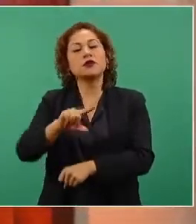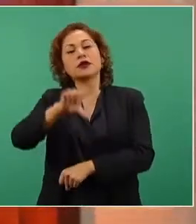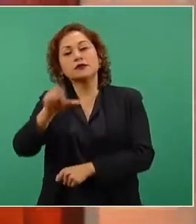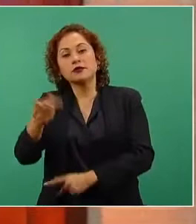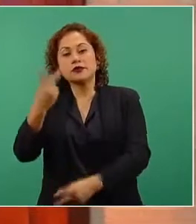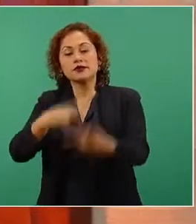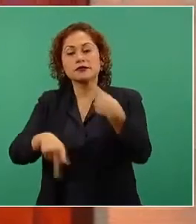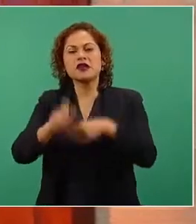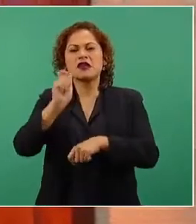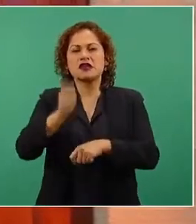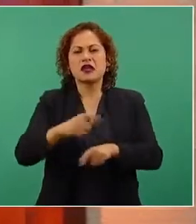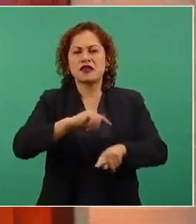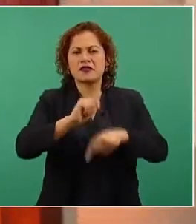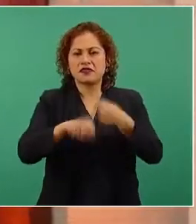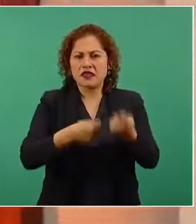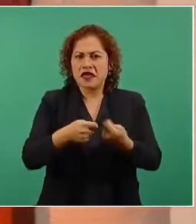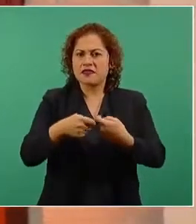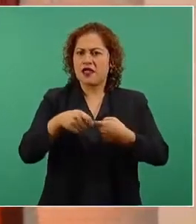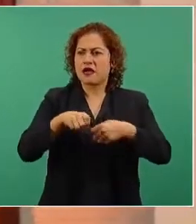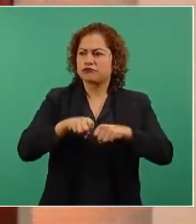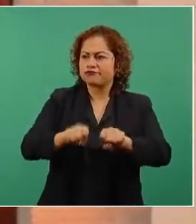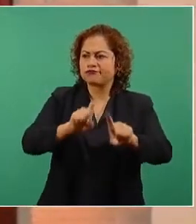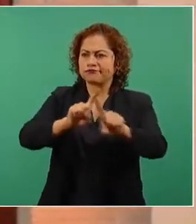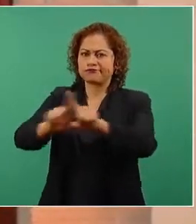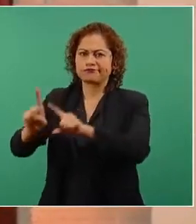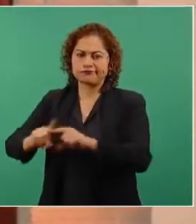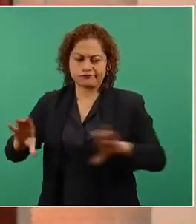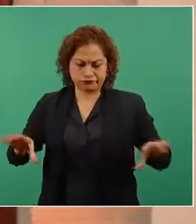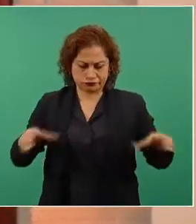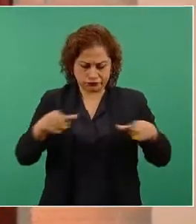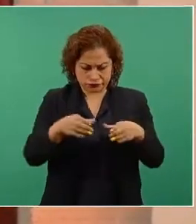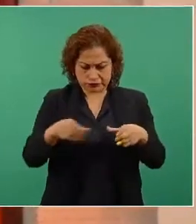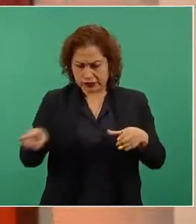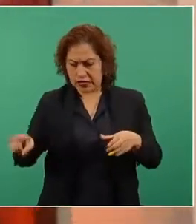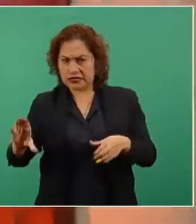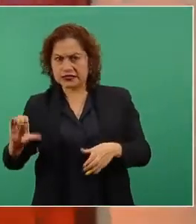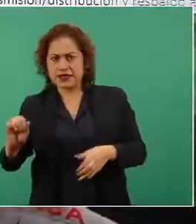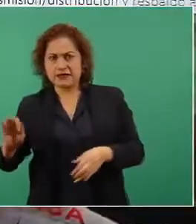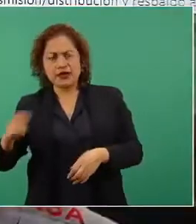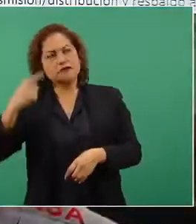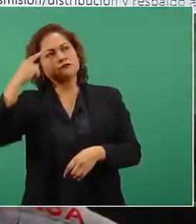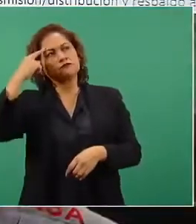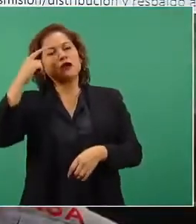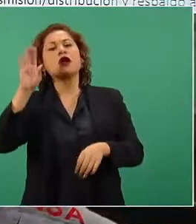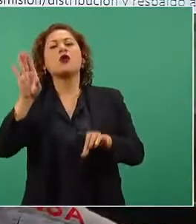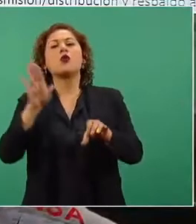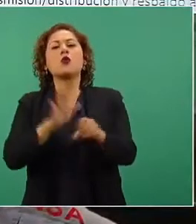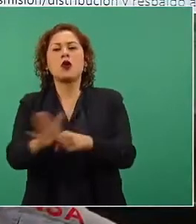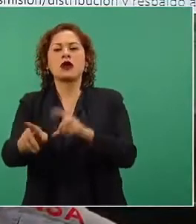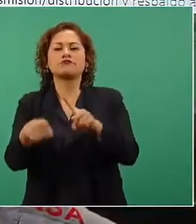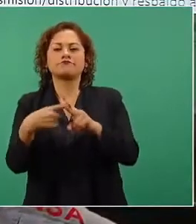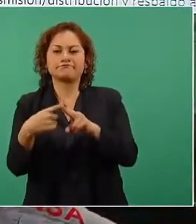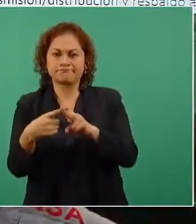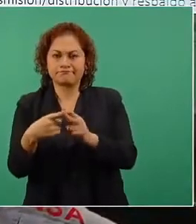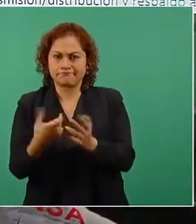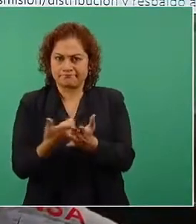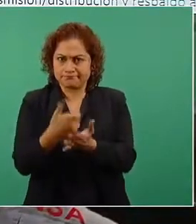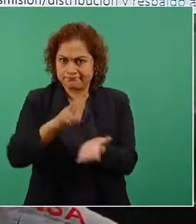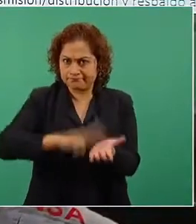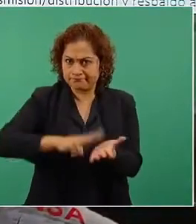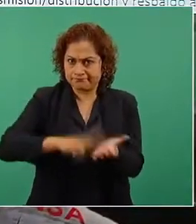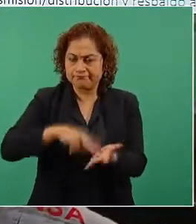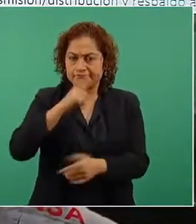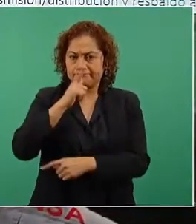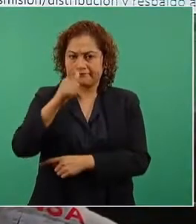independientes, a la par hay una estructura tarifaria que se va a generar. Porque para las empresas privadas que tienen negocios,